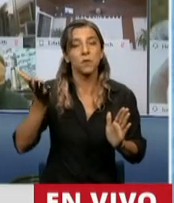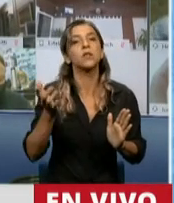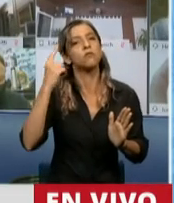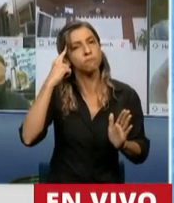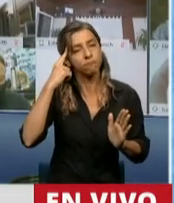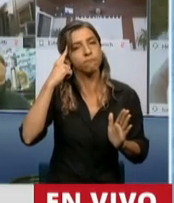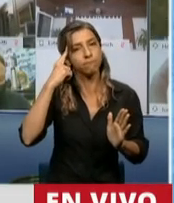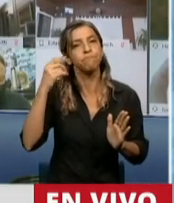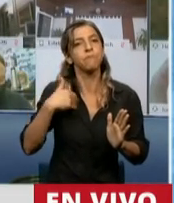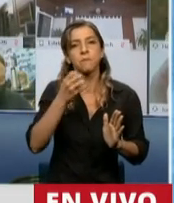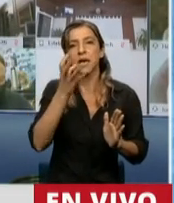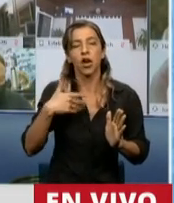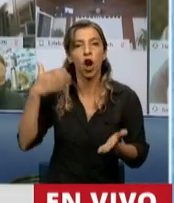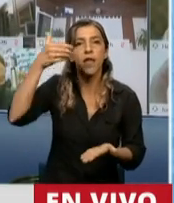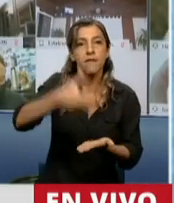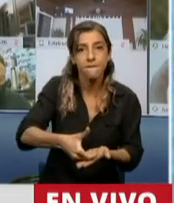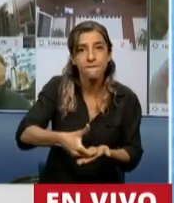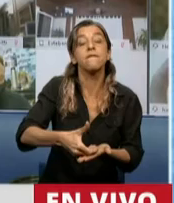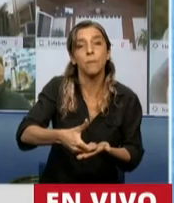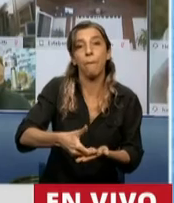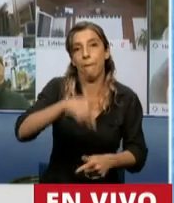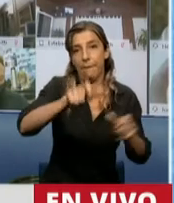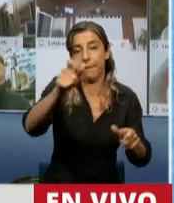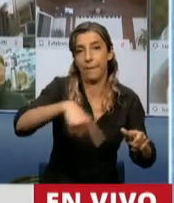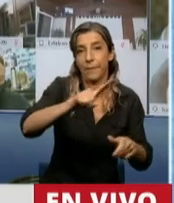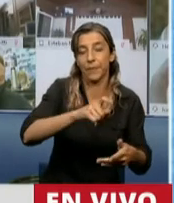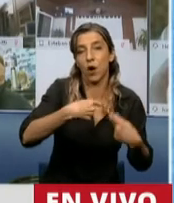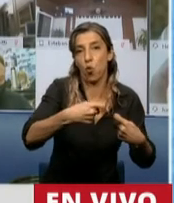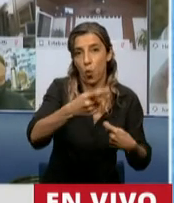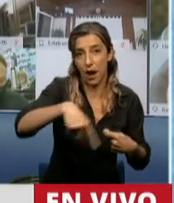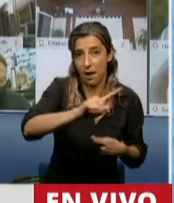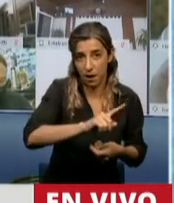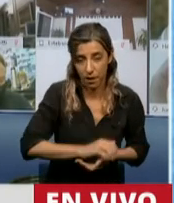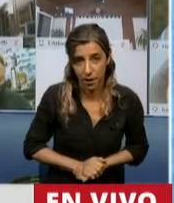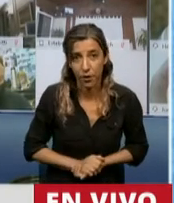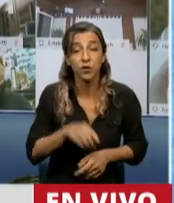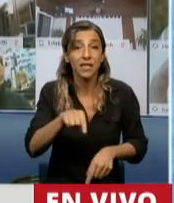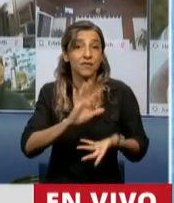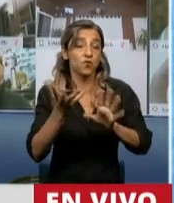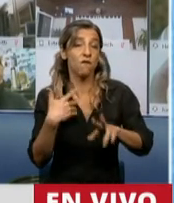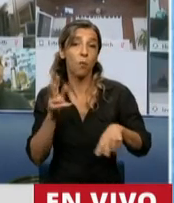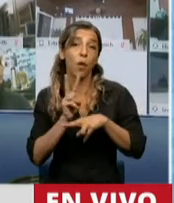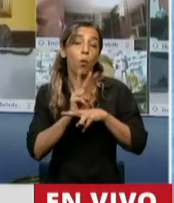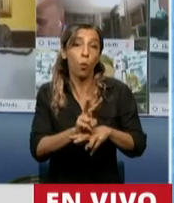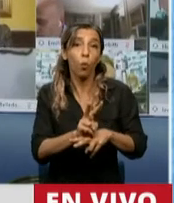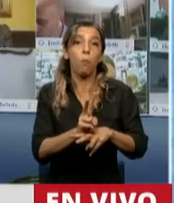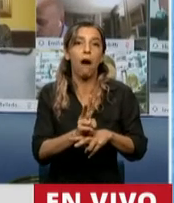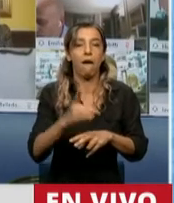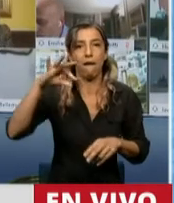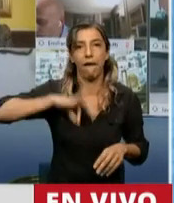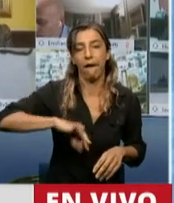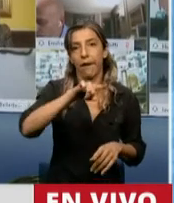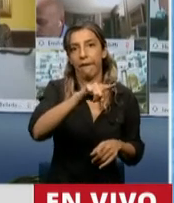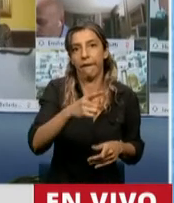vamos a invertir en el sector de los jubilados y de esta manera ha preservado el poder adquisitivo de los